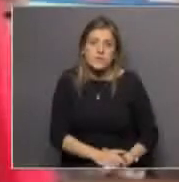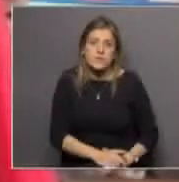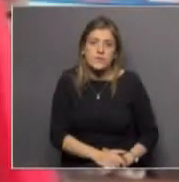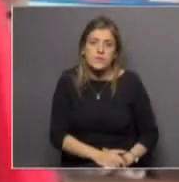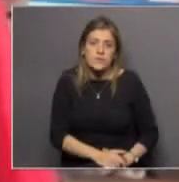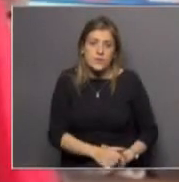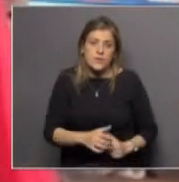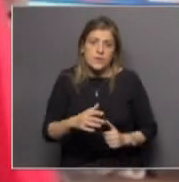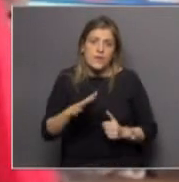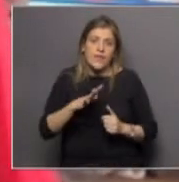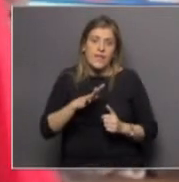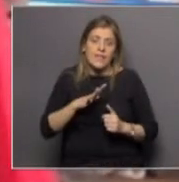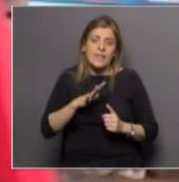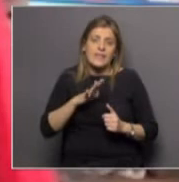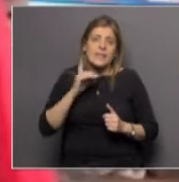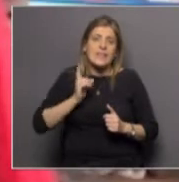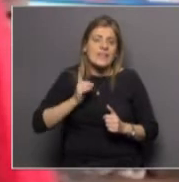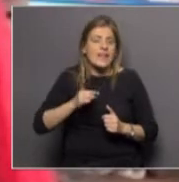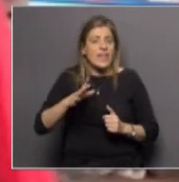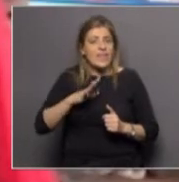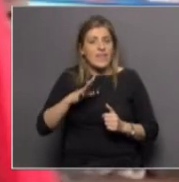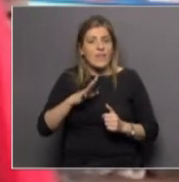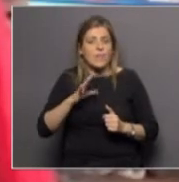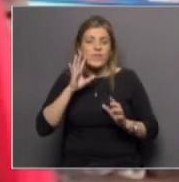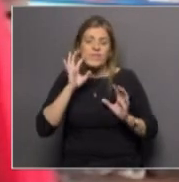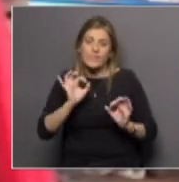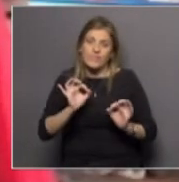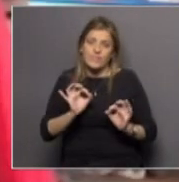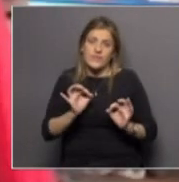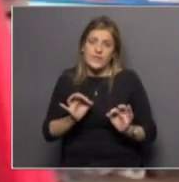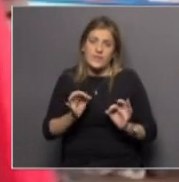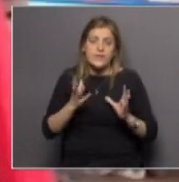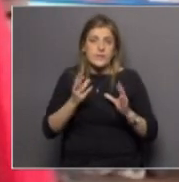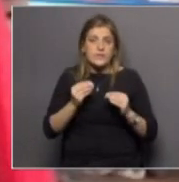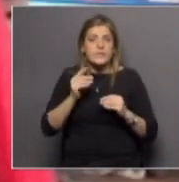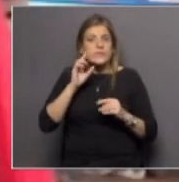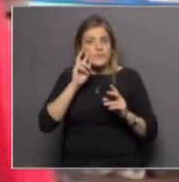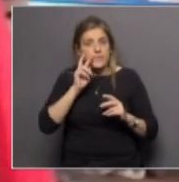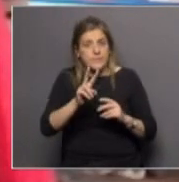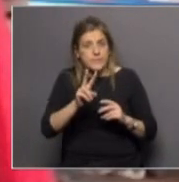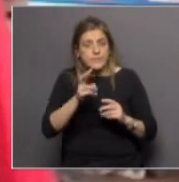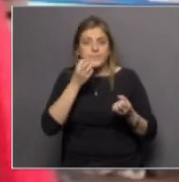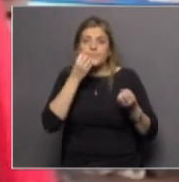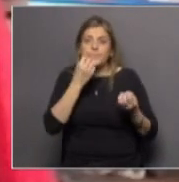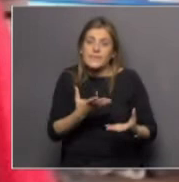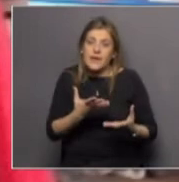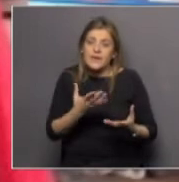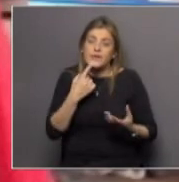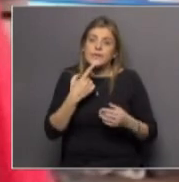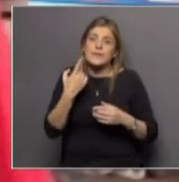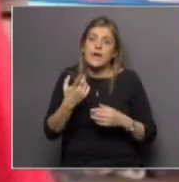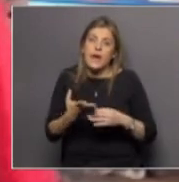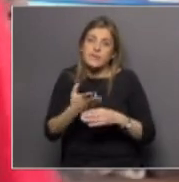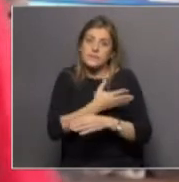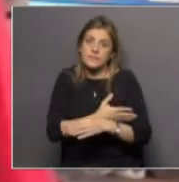tenemos que ser bien cautelosos y ver la respuesta que tenemos realmente lo que decíamos al